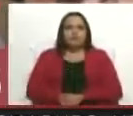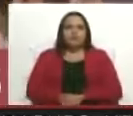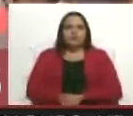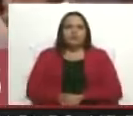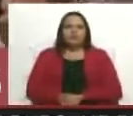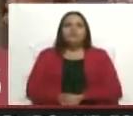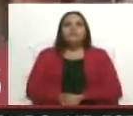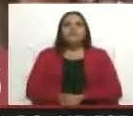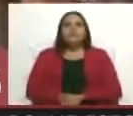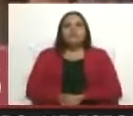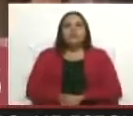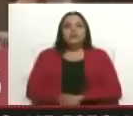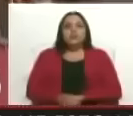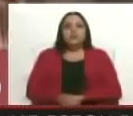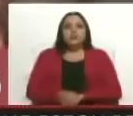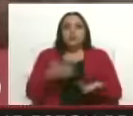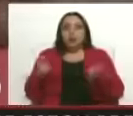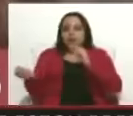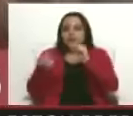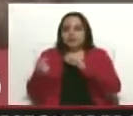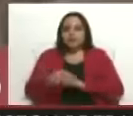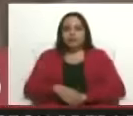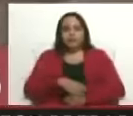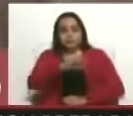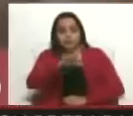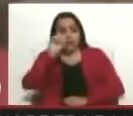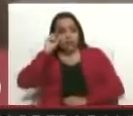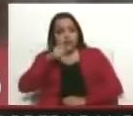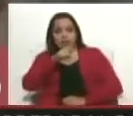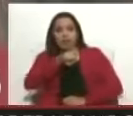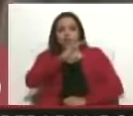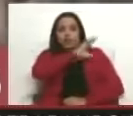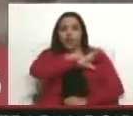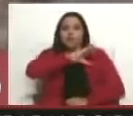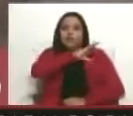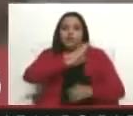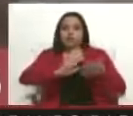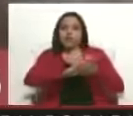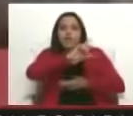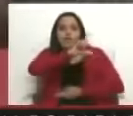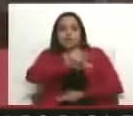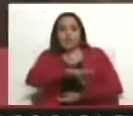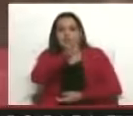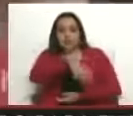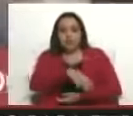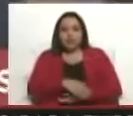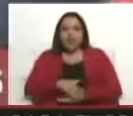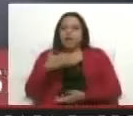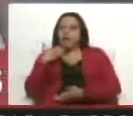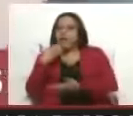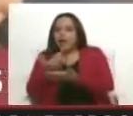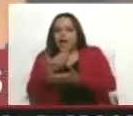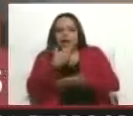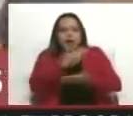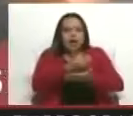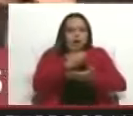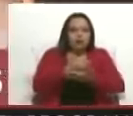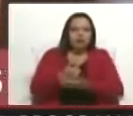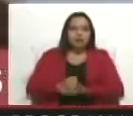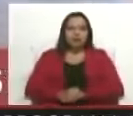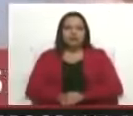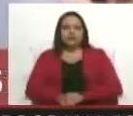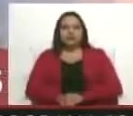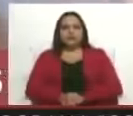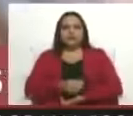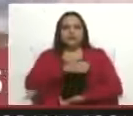distinguiendo? No, acuérdate que eso le corresponde a la comisión del Esequibo. Gracias, ministro. Gracias. ¿Cuándo se podría esperar